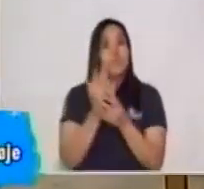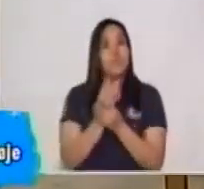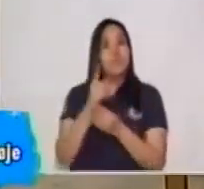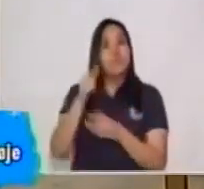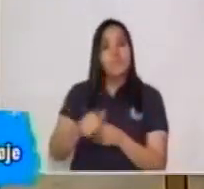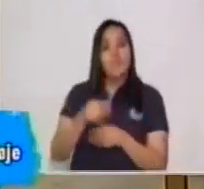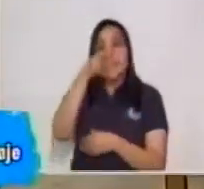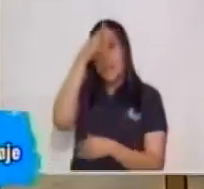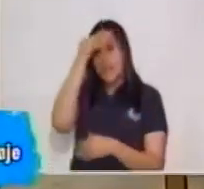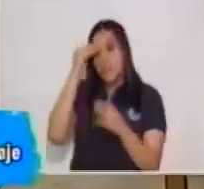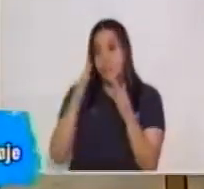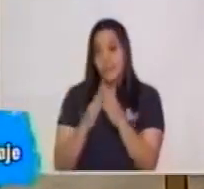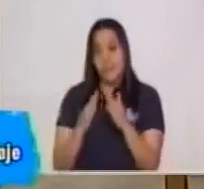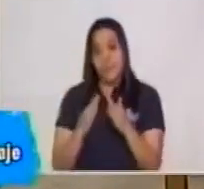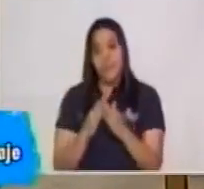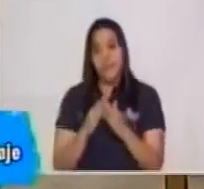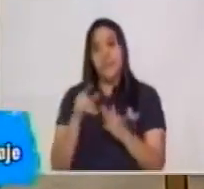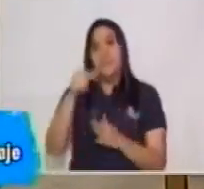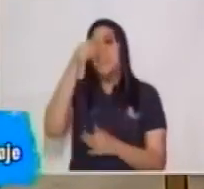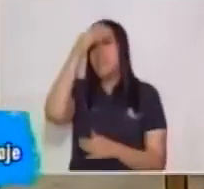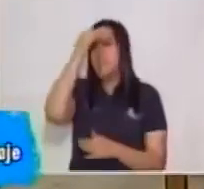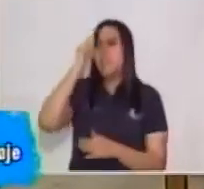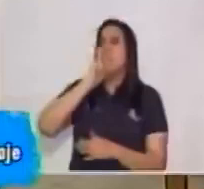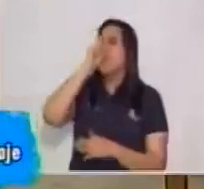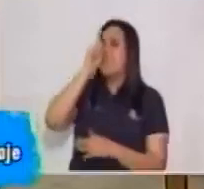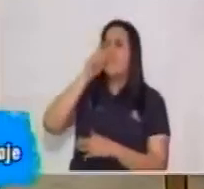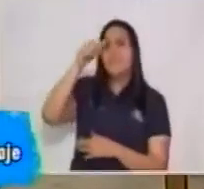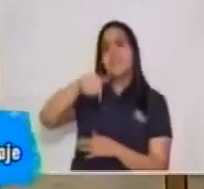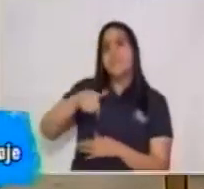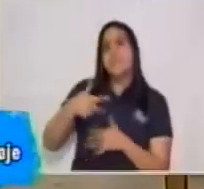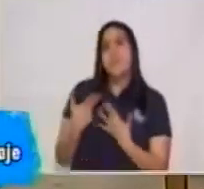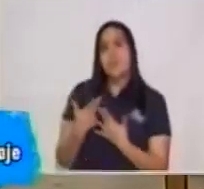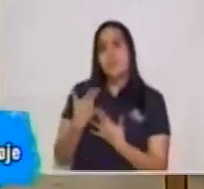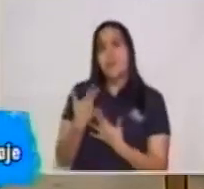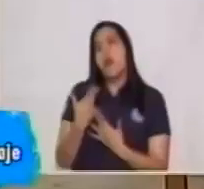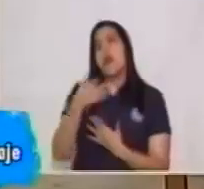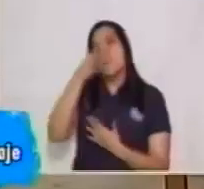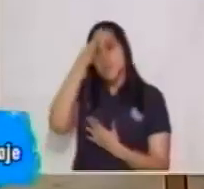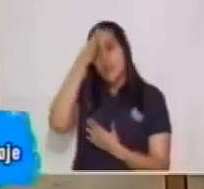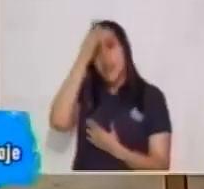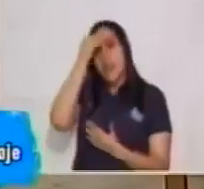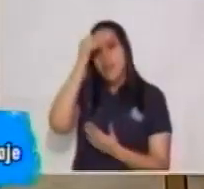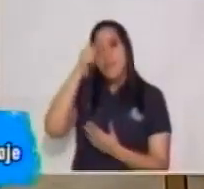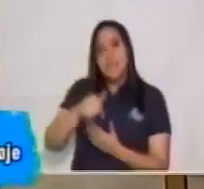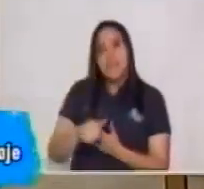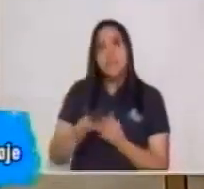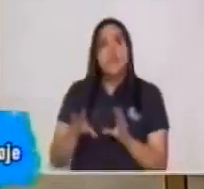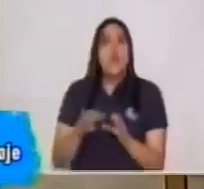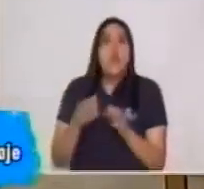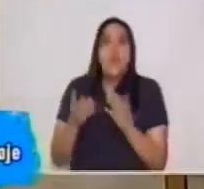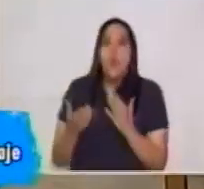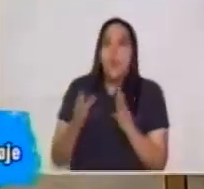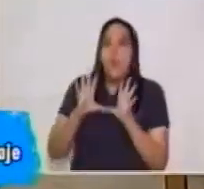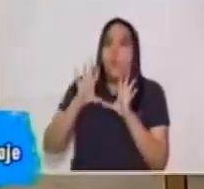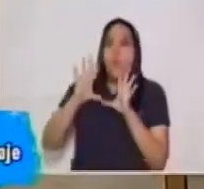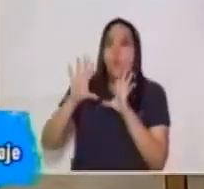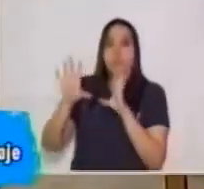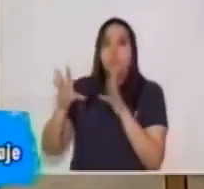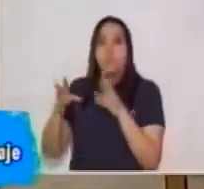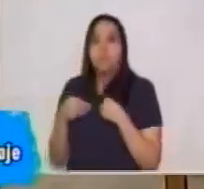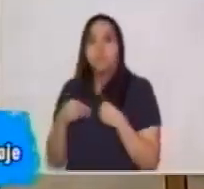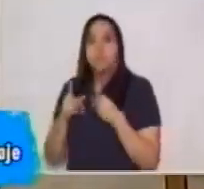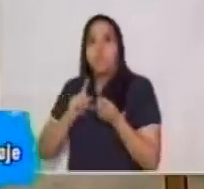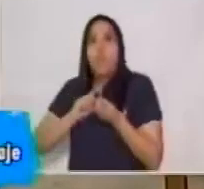portafolio Aprendo en Casa. ¿Qué aprendiste hoy? Pues aprendiste cómo adecuar, en cierta forma, o cómo se